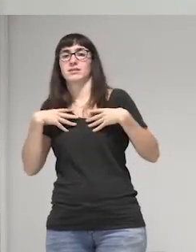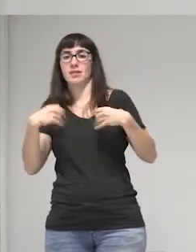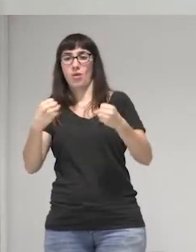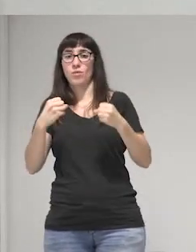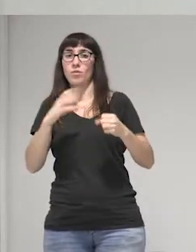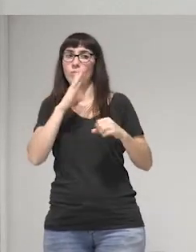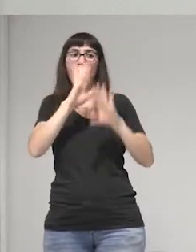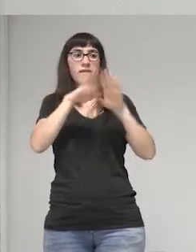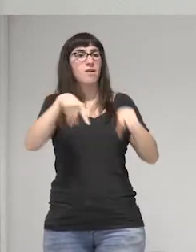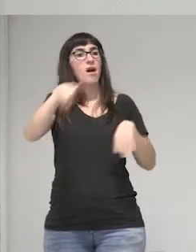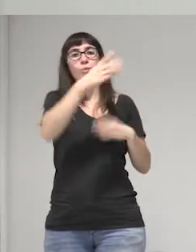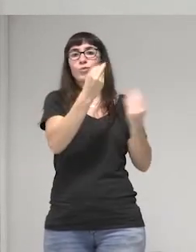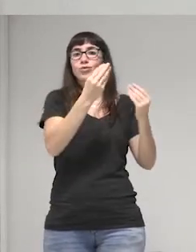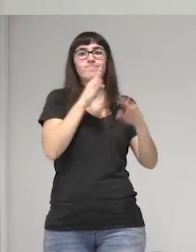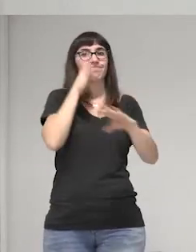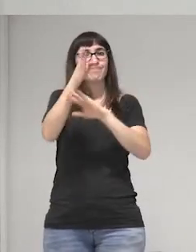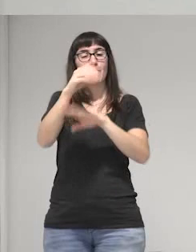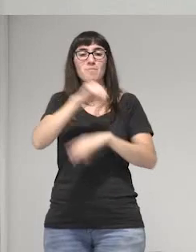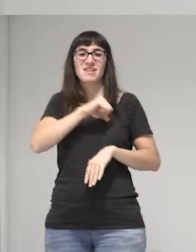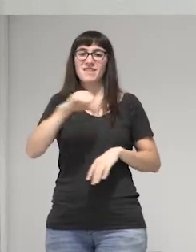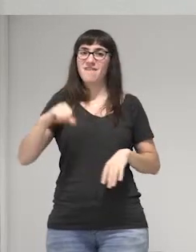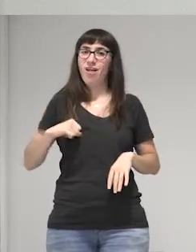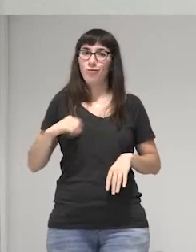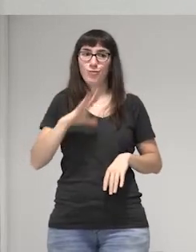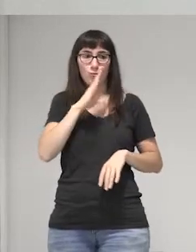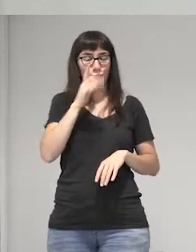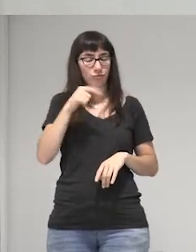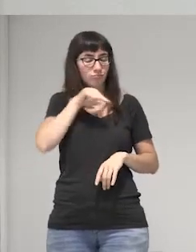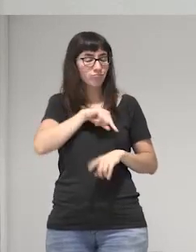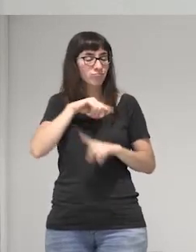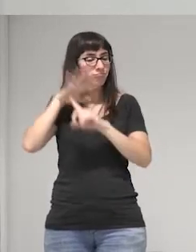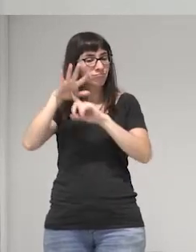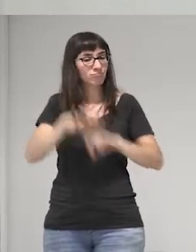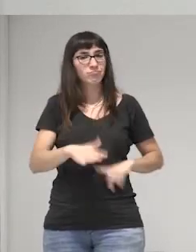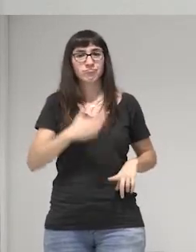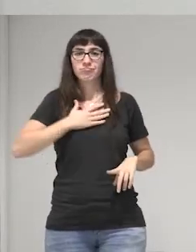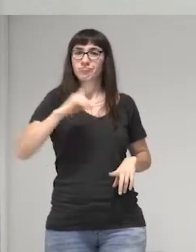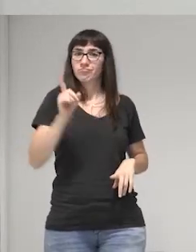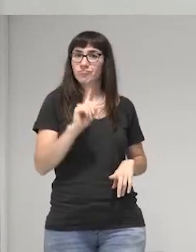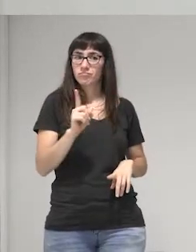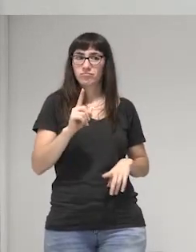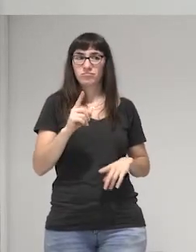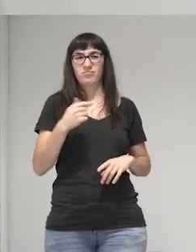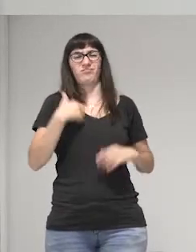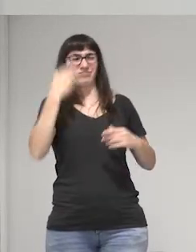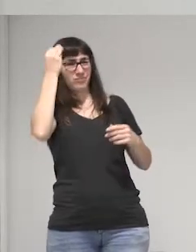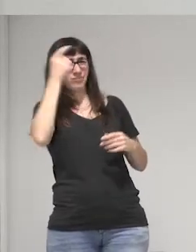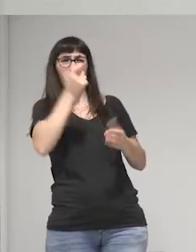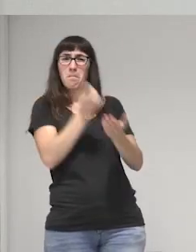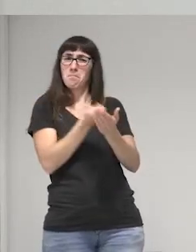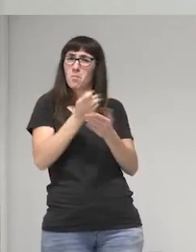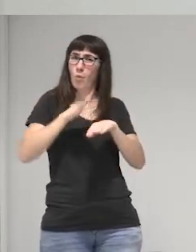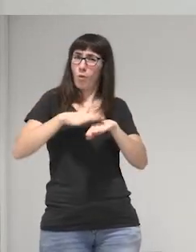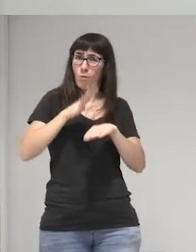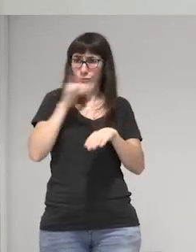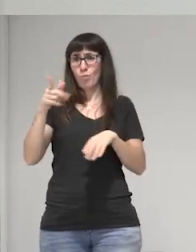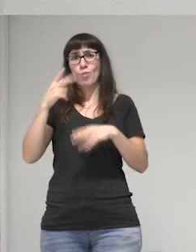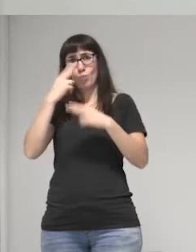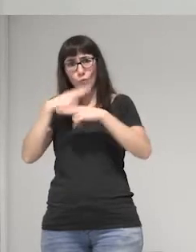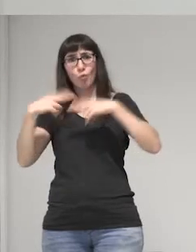que pagar privado por no enfrentarse a esta discriminación pero porque tienen que pagar si el servicio está ahí